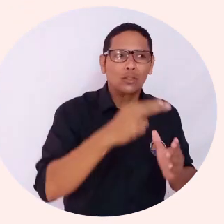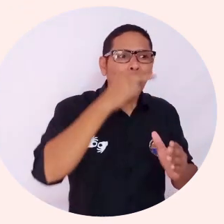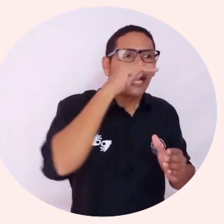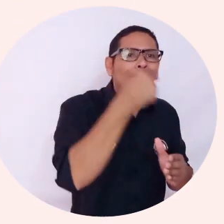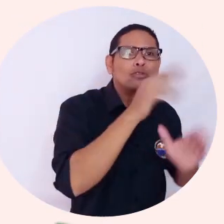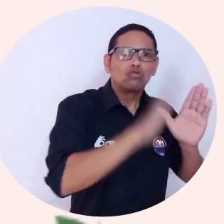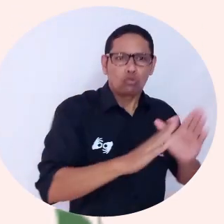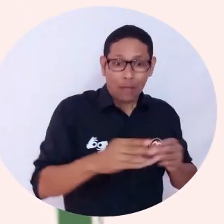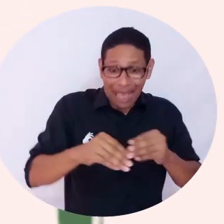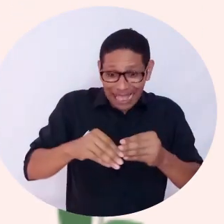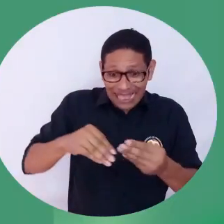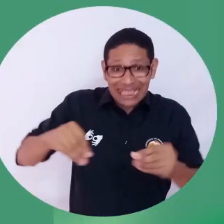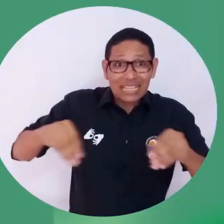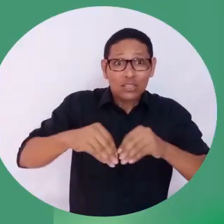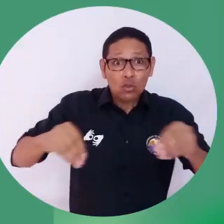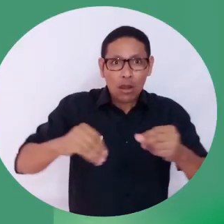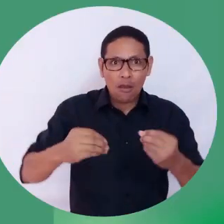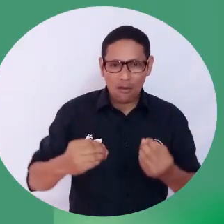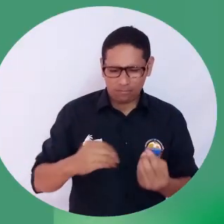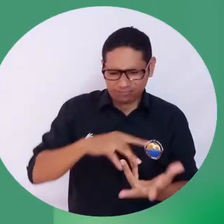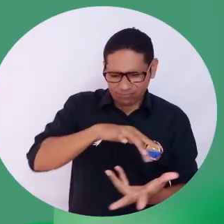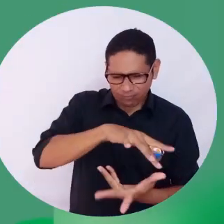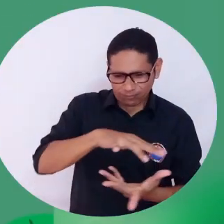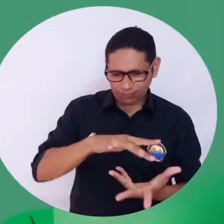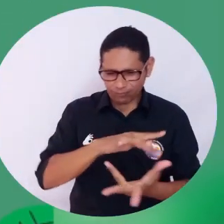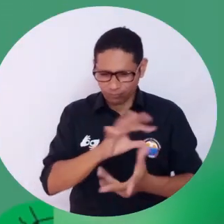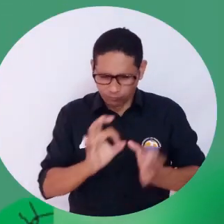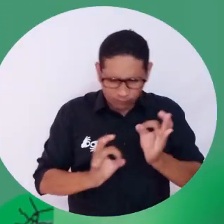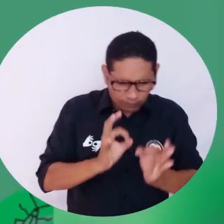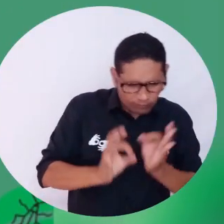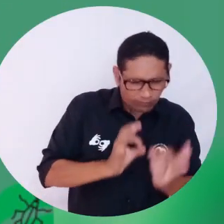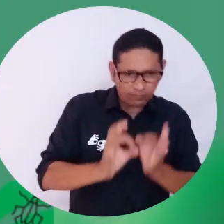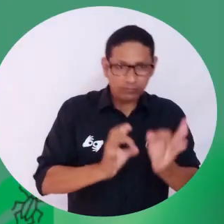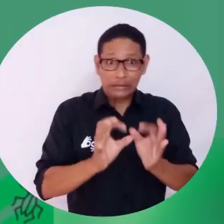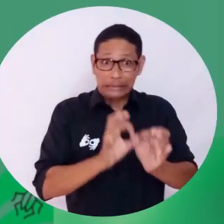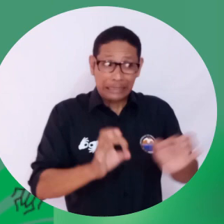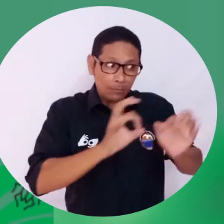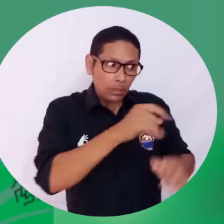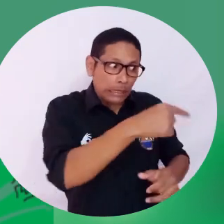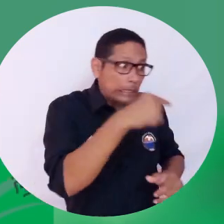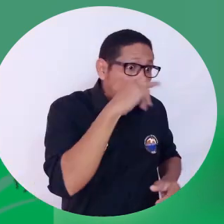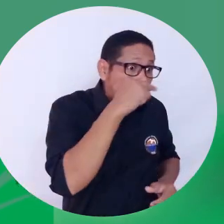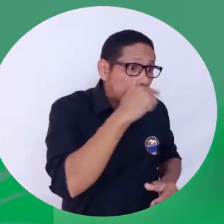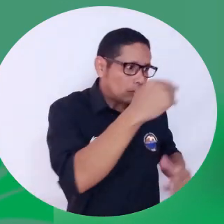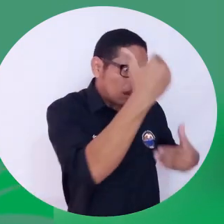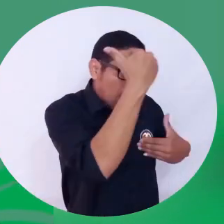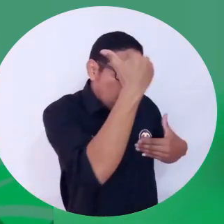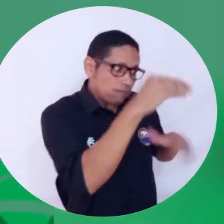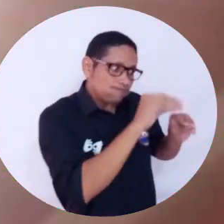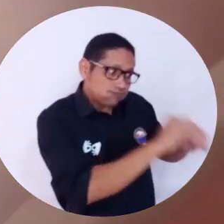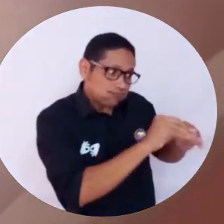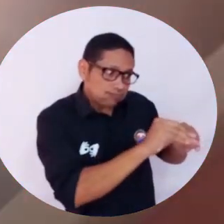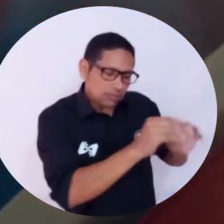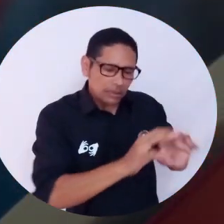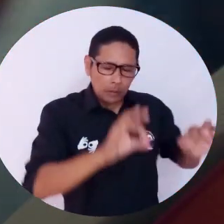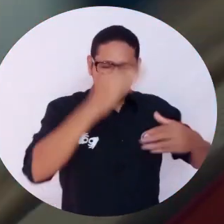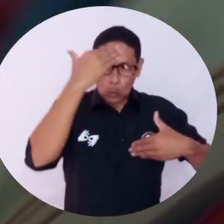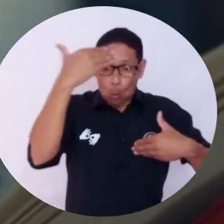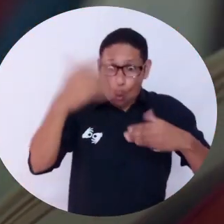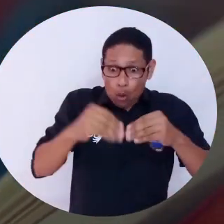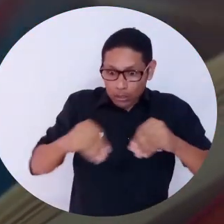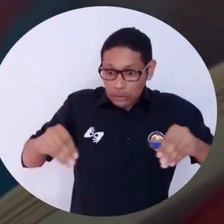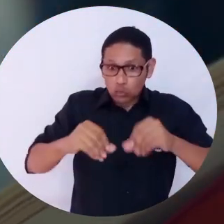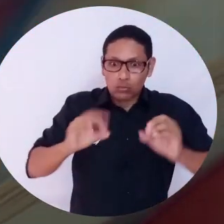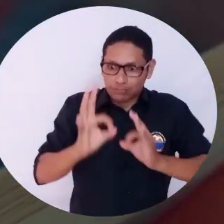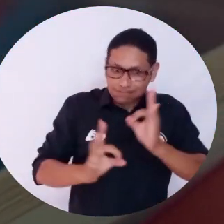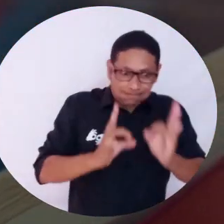denominado Mantener vivo el suelo, proteger la biodiversidad del suelo, con el que pretenden sembrar la semilla de la conciencia en los más pequeños sobre la